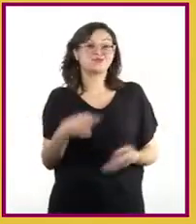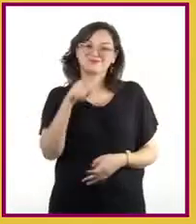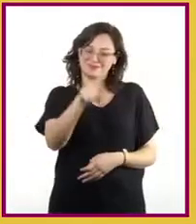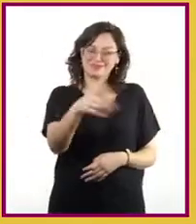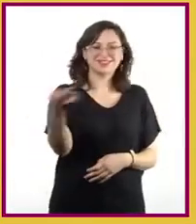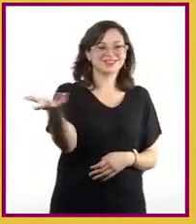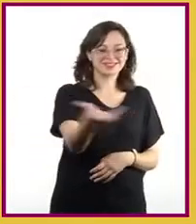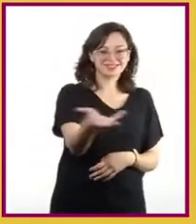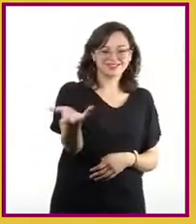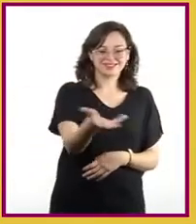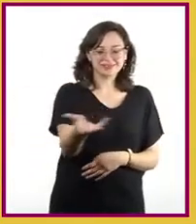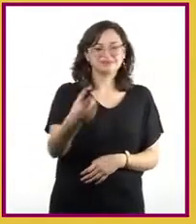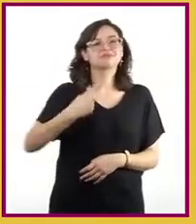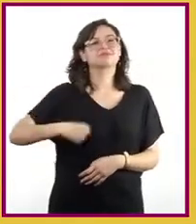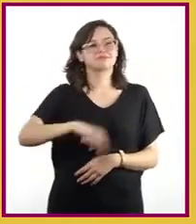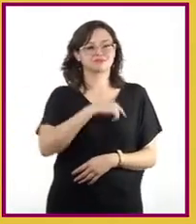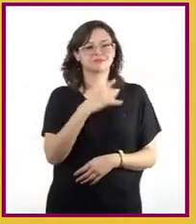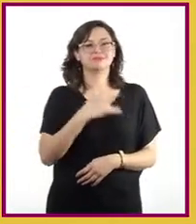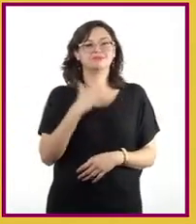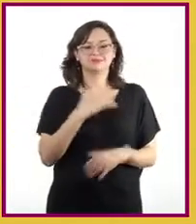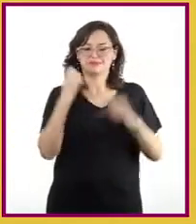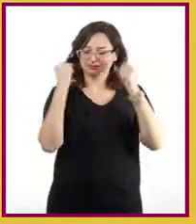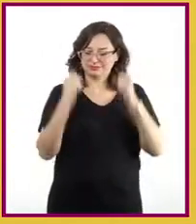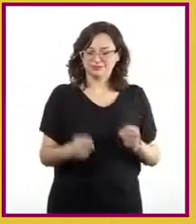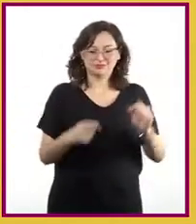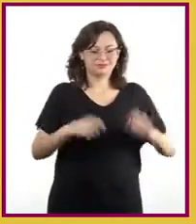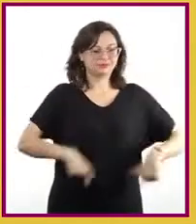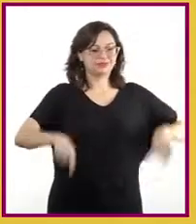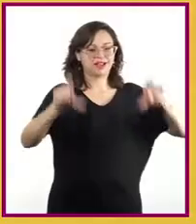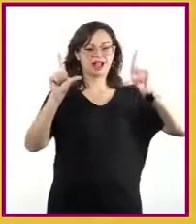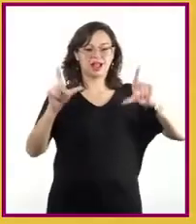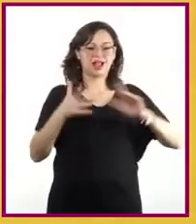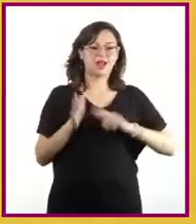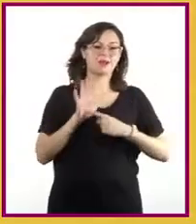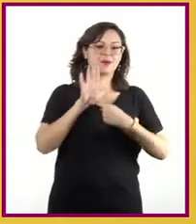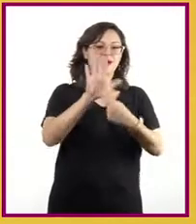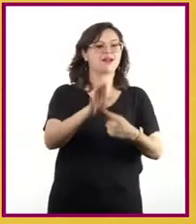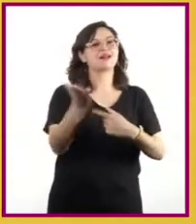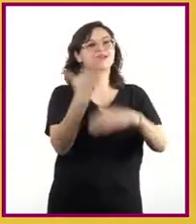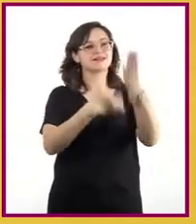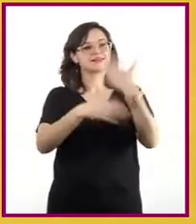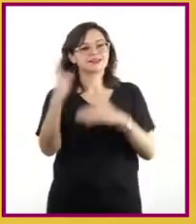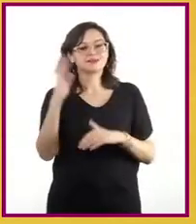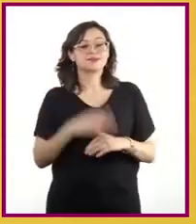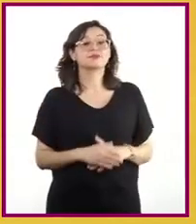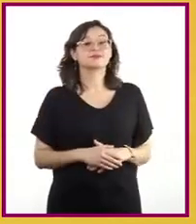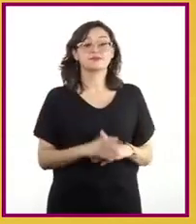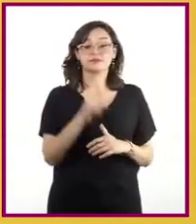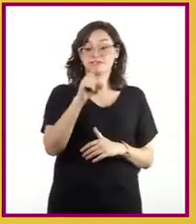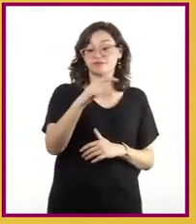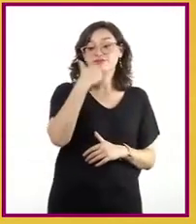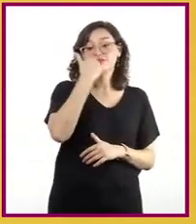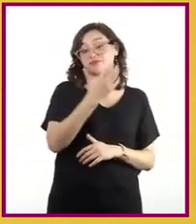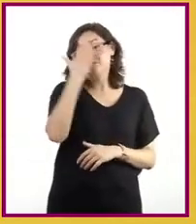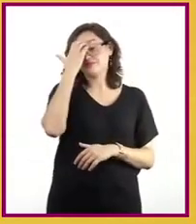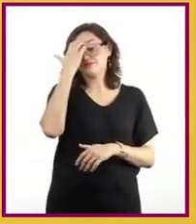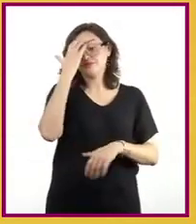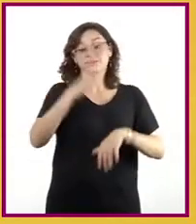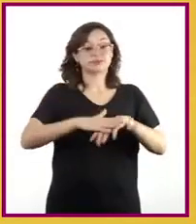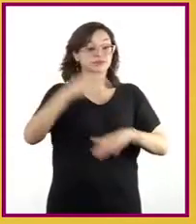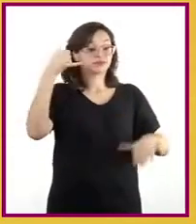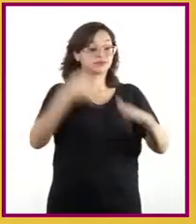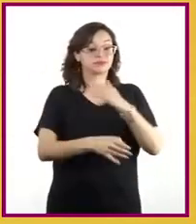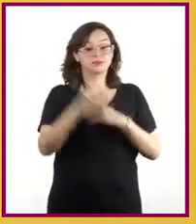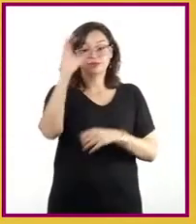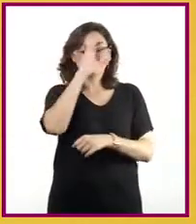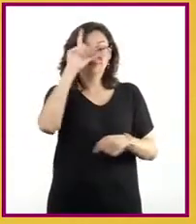a la obra. Estamos seguros que su presentación será todo un éxito. Si les interesa conocer la belleza cultural de